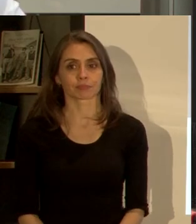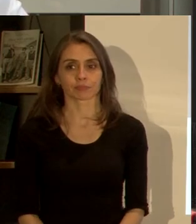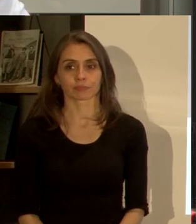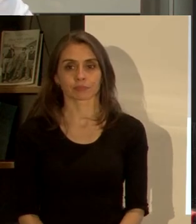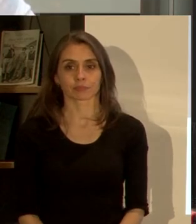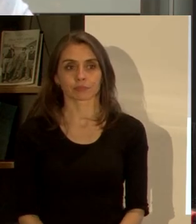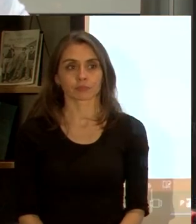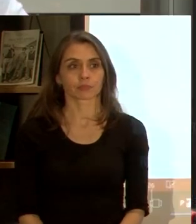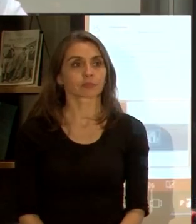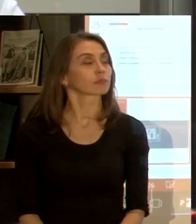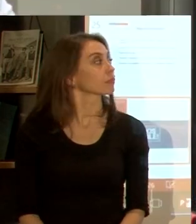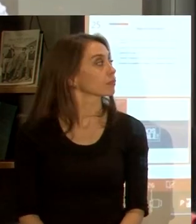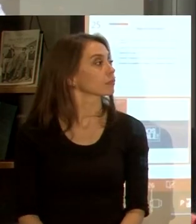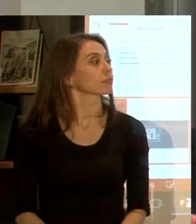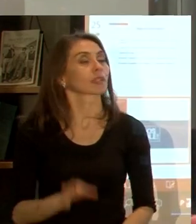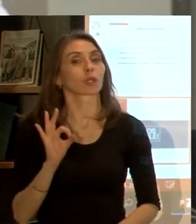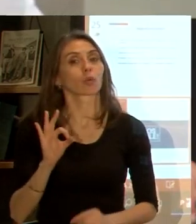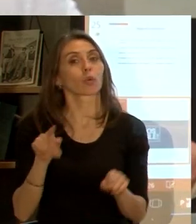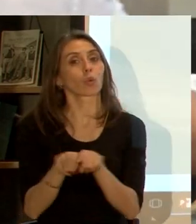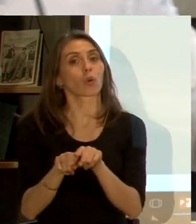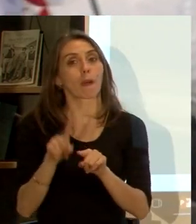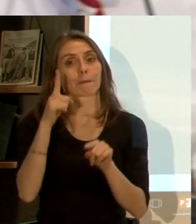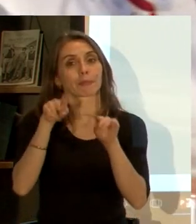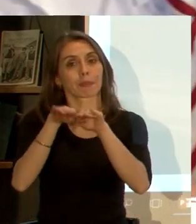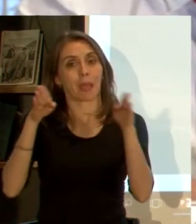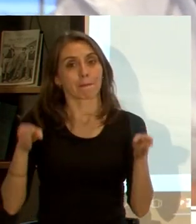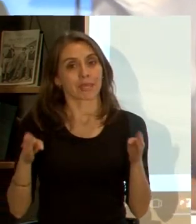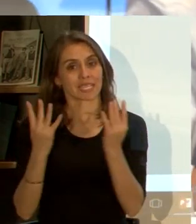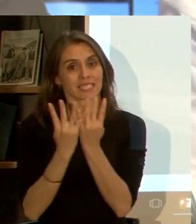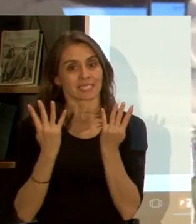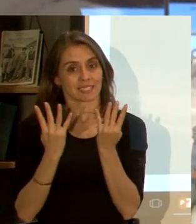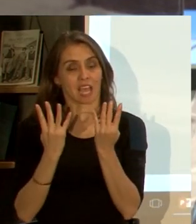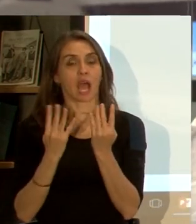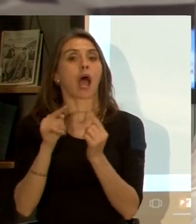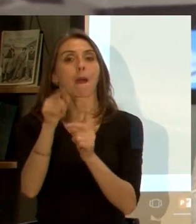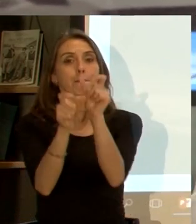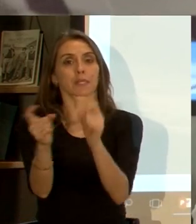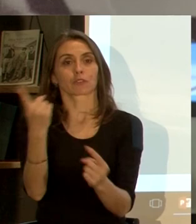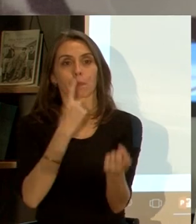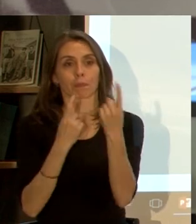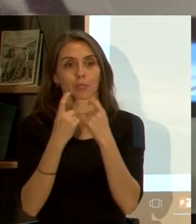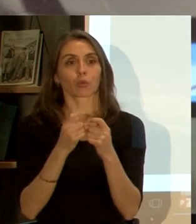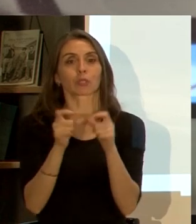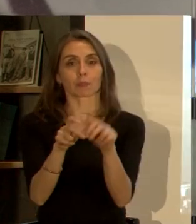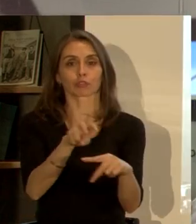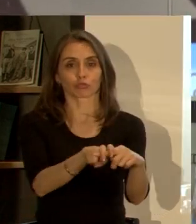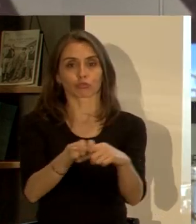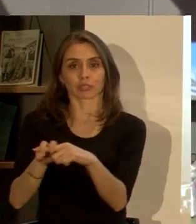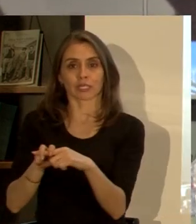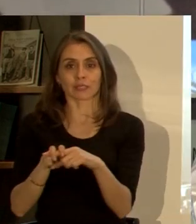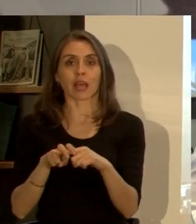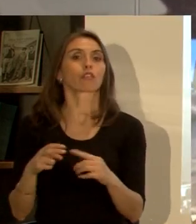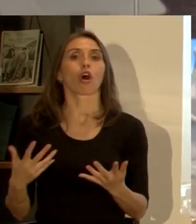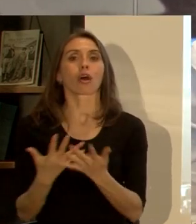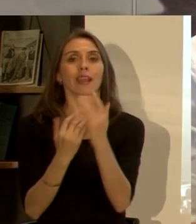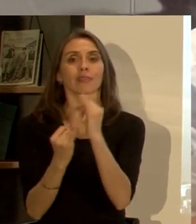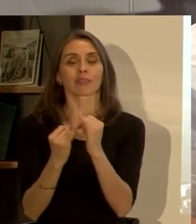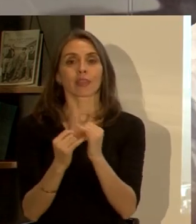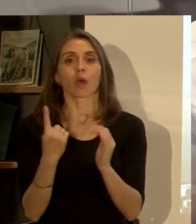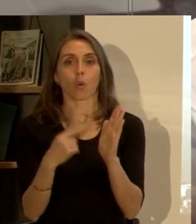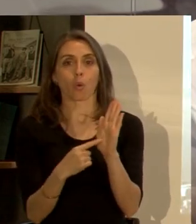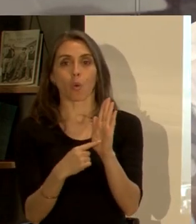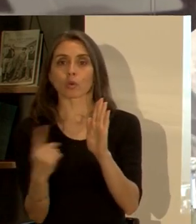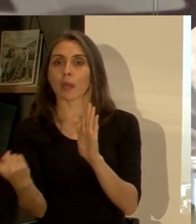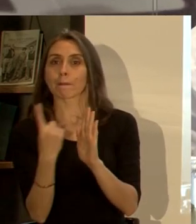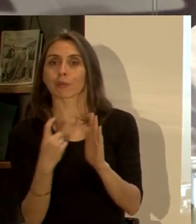bueno siguiendo con el esquema de la primera mesa vamos a pasar a las preguntas del público tanto los que están presentes como los de las redes sociales quiero partir con una de